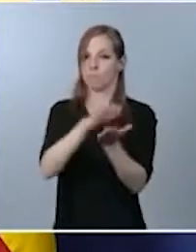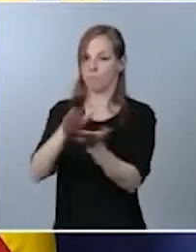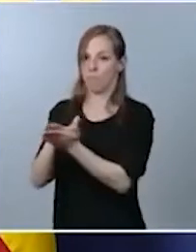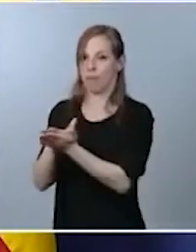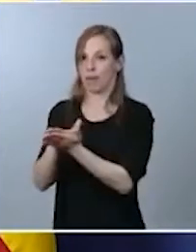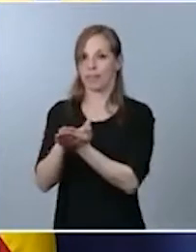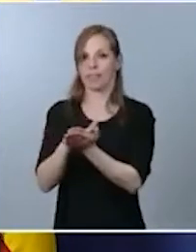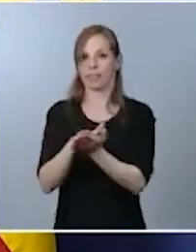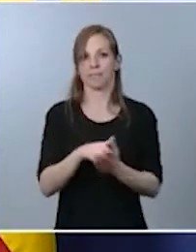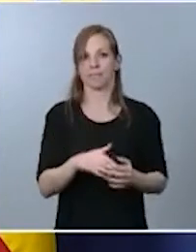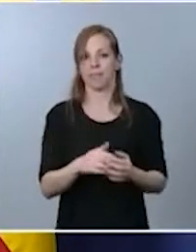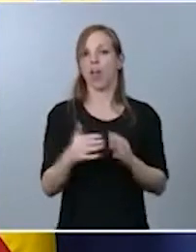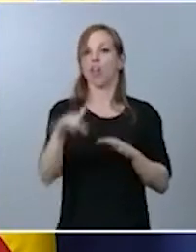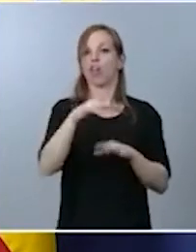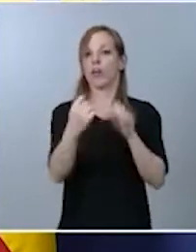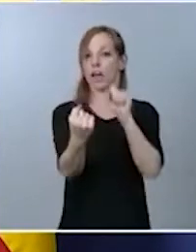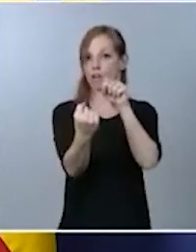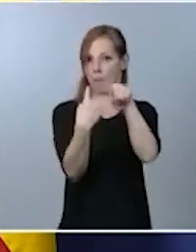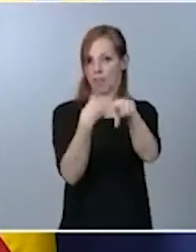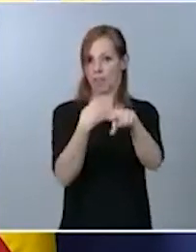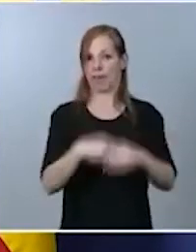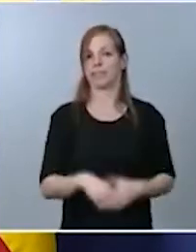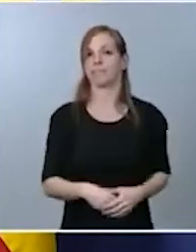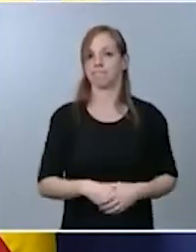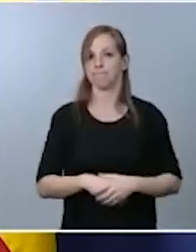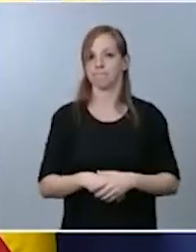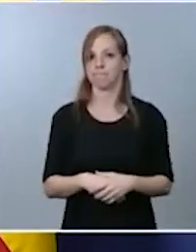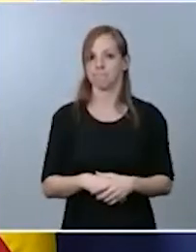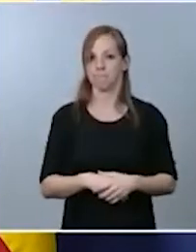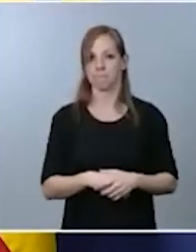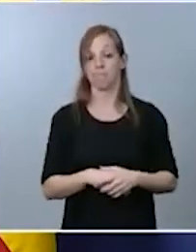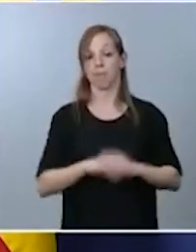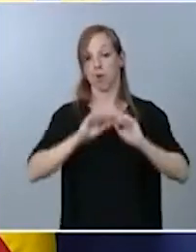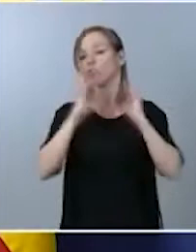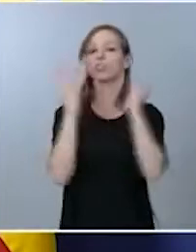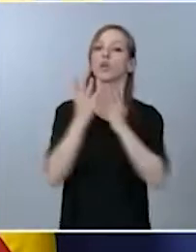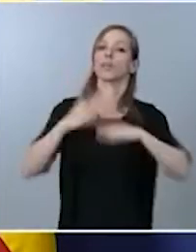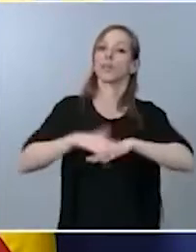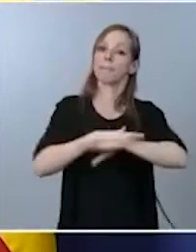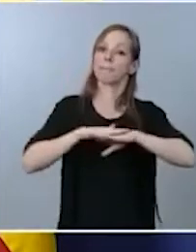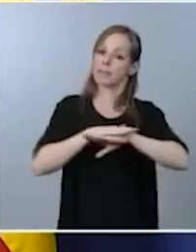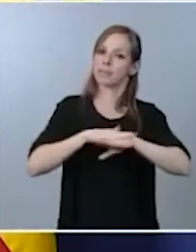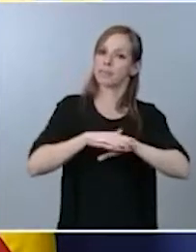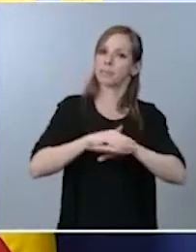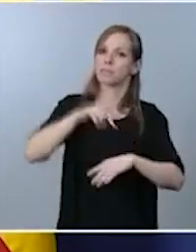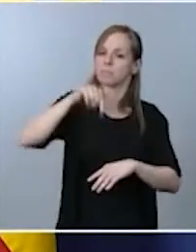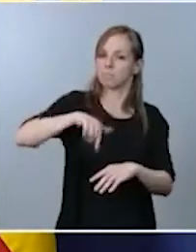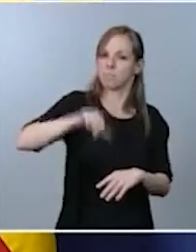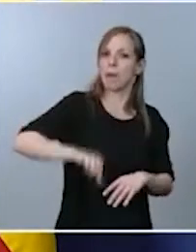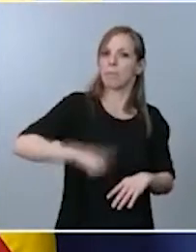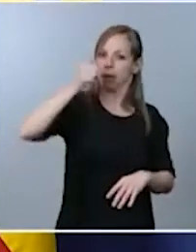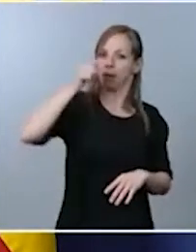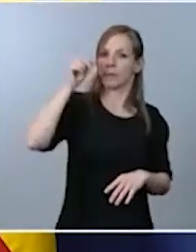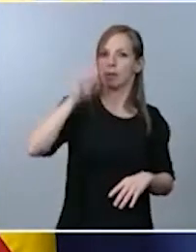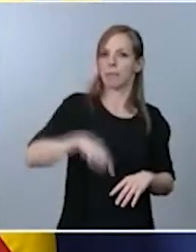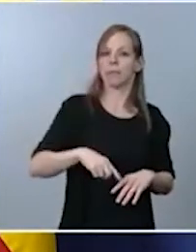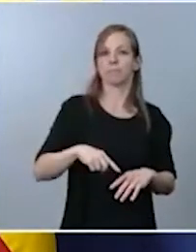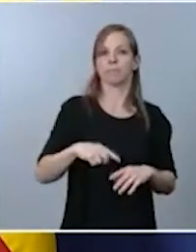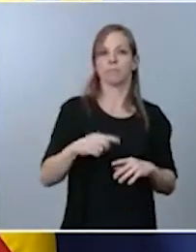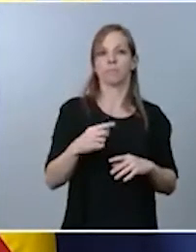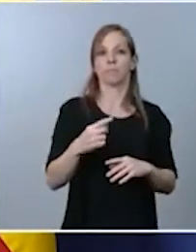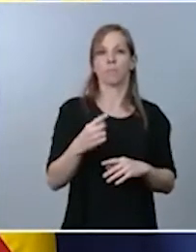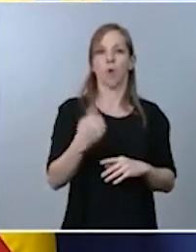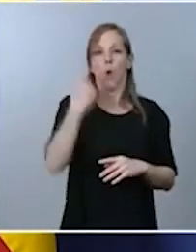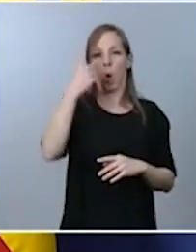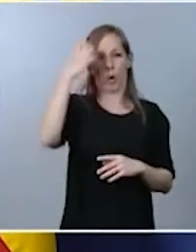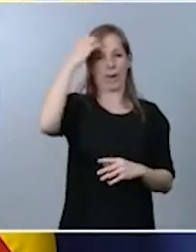carreteras convencionales. El Consejo de Ministros ha aprobado también un real decreto que